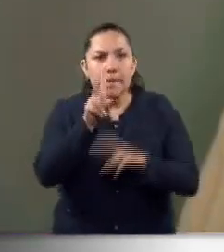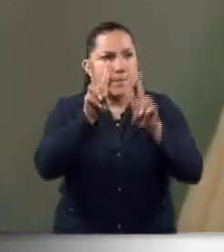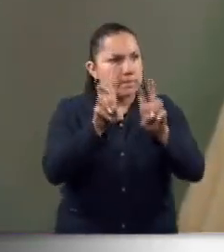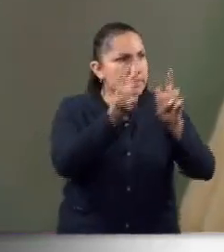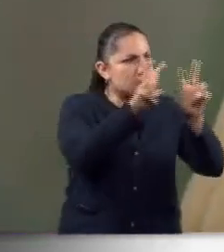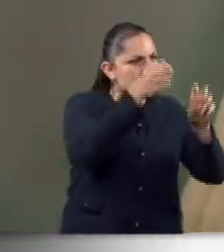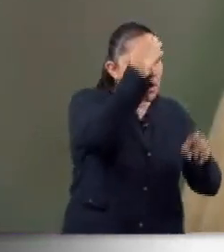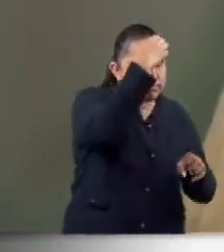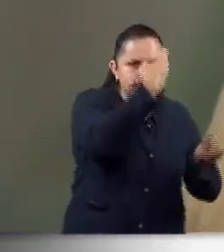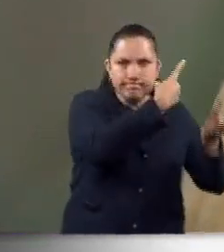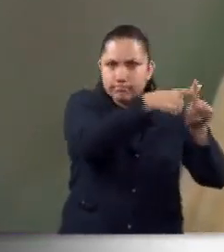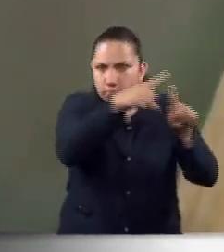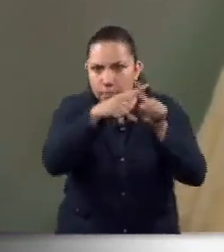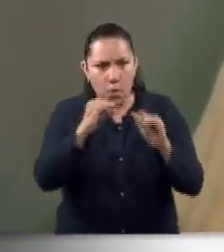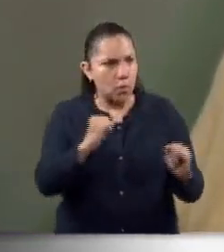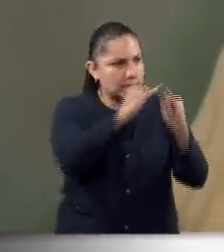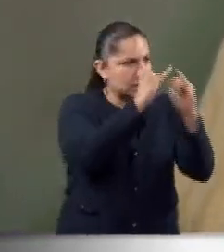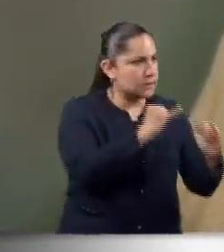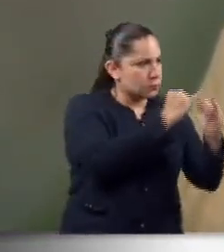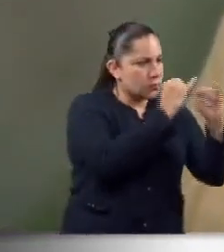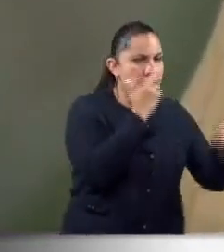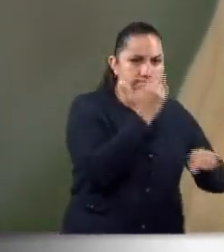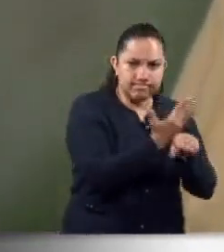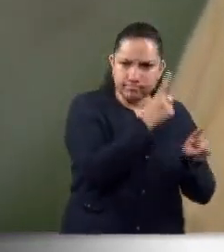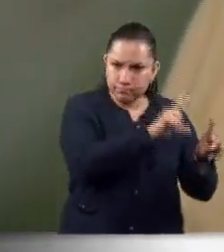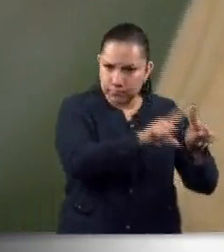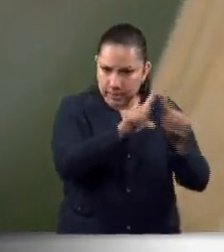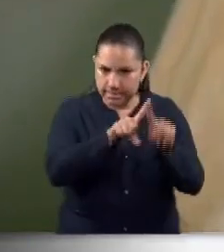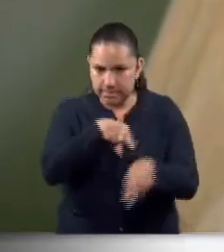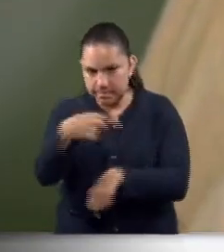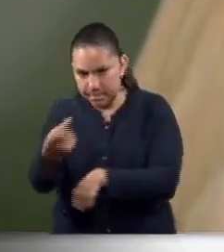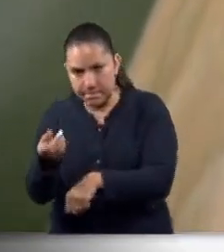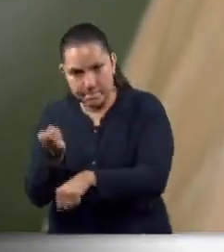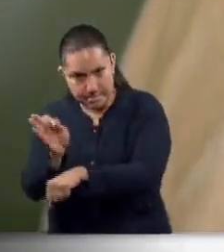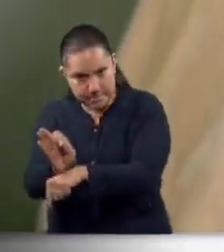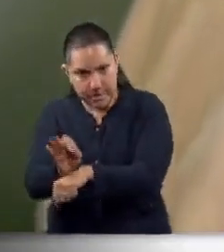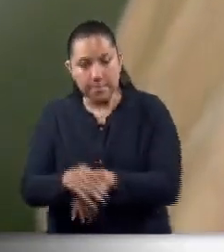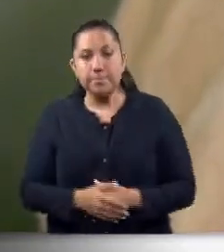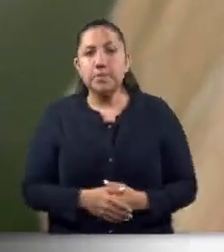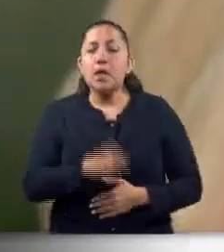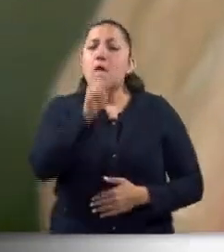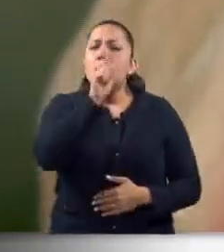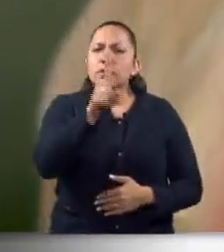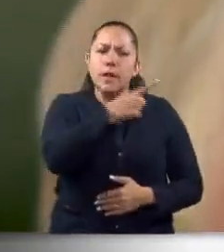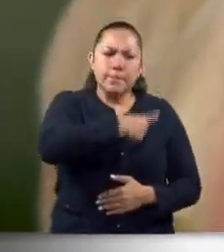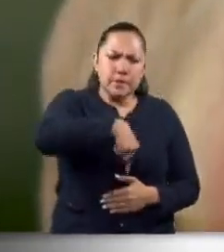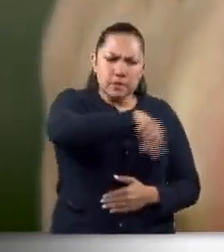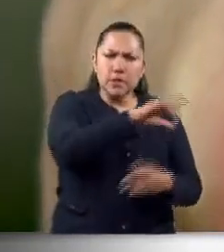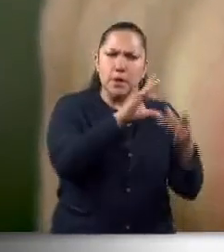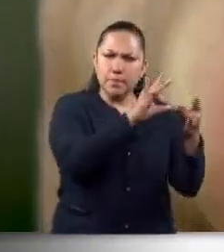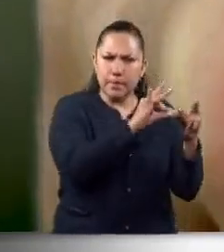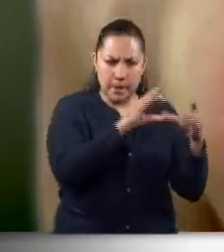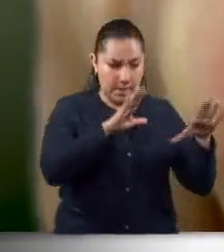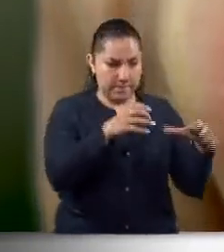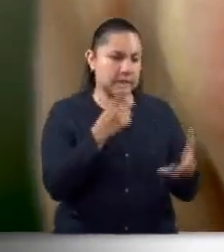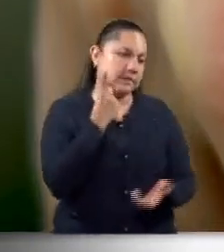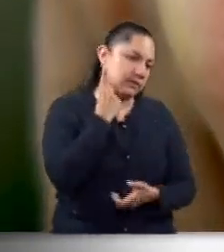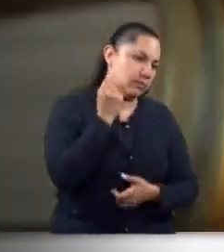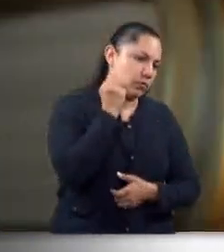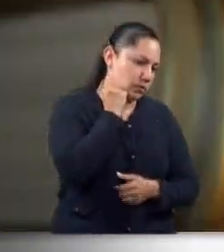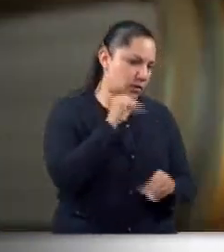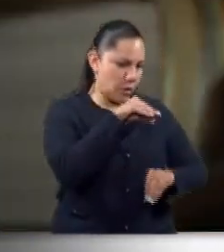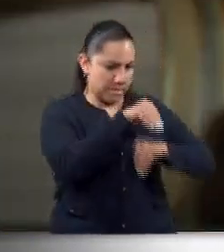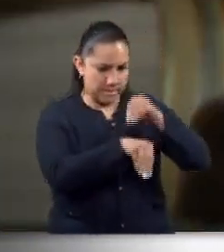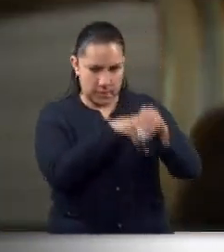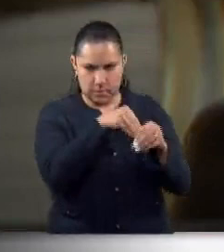Finalmente, se apuntó que el Congreso continúa la mejora de las herramientas para limitar a los agresores y respaldar a las víctimas,